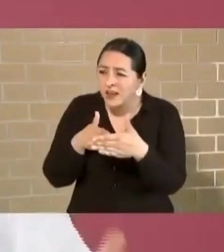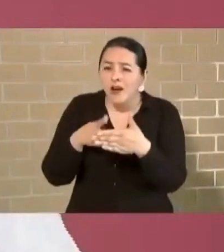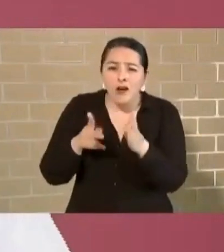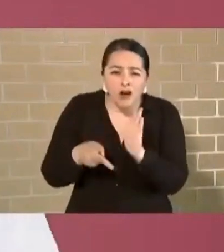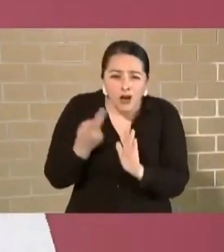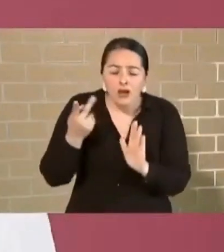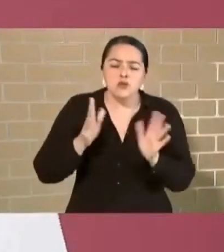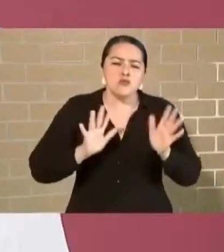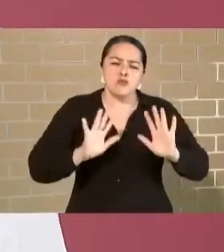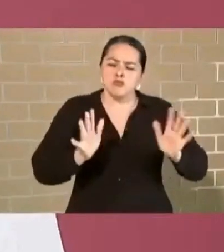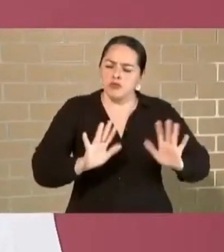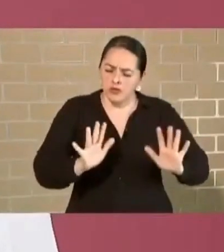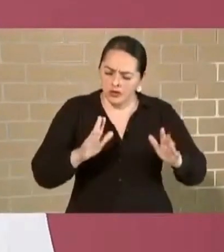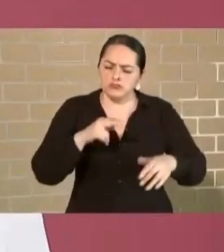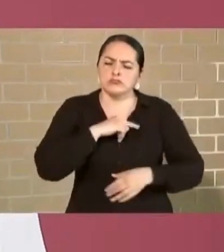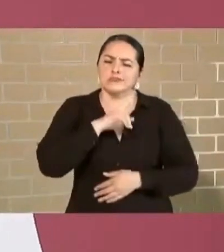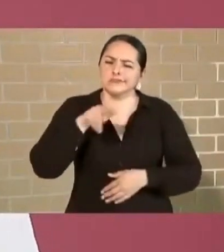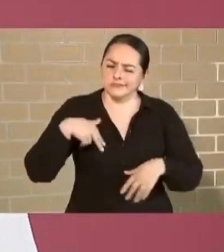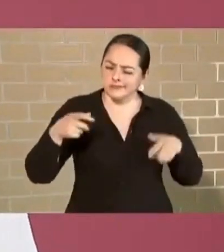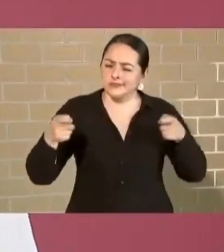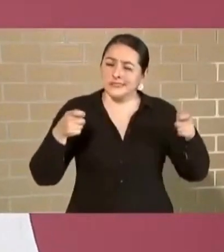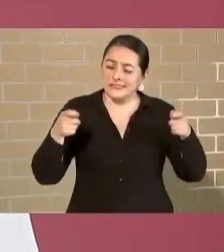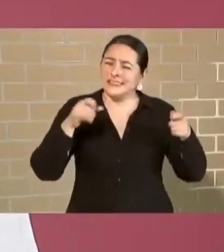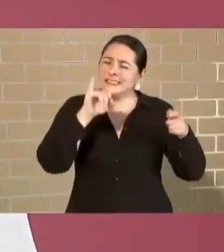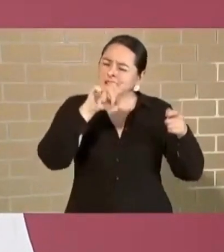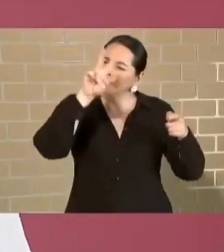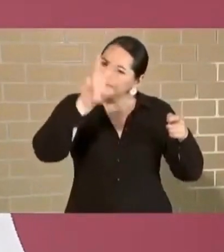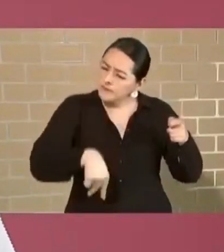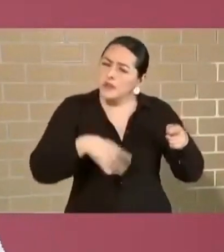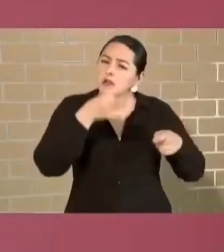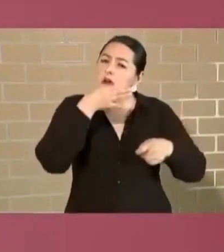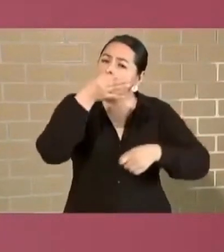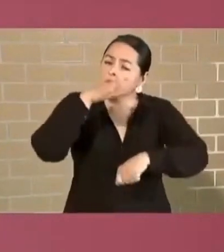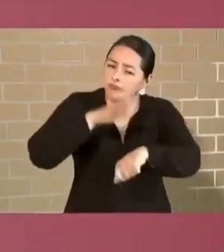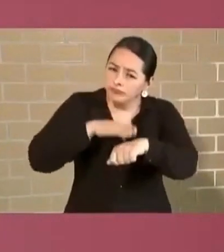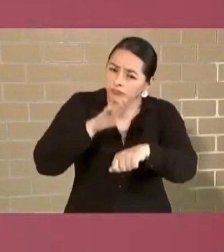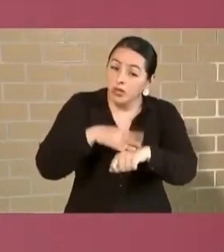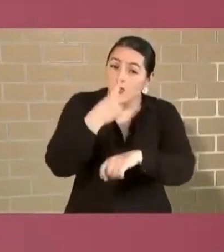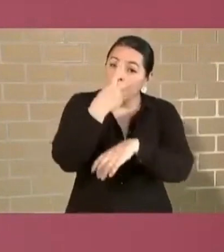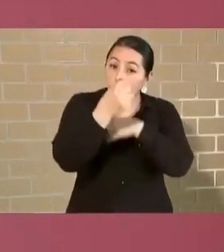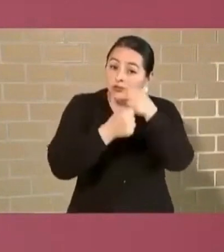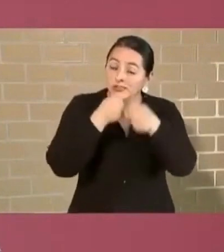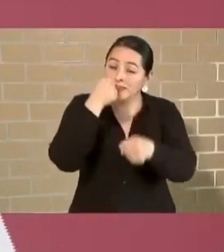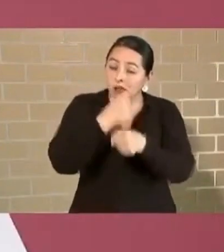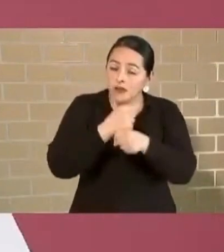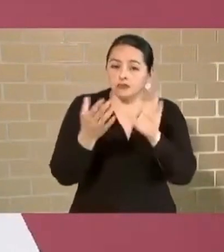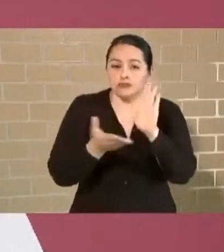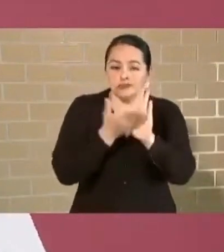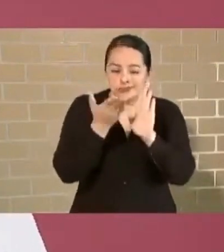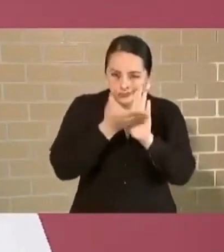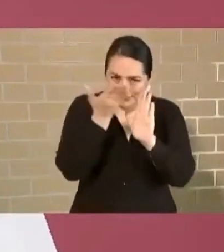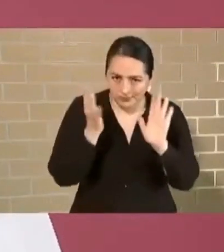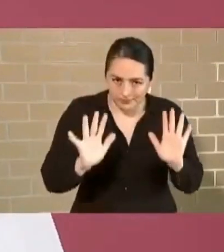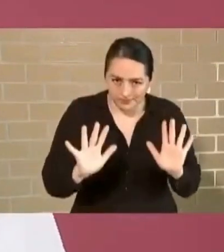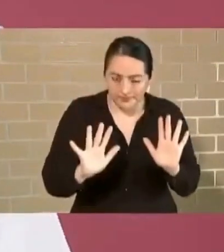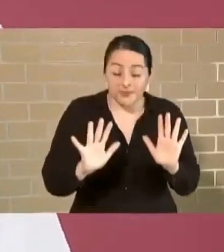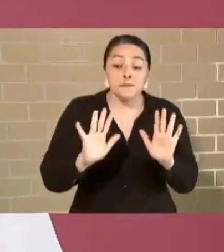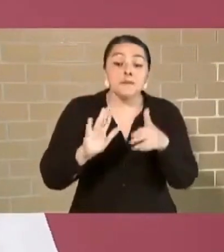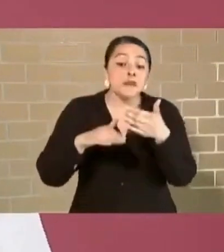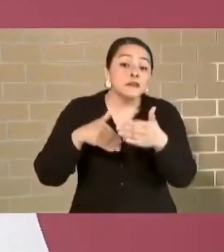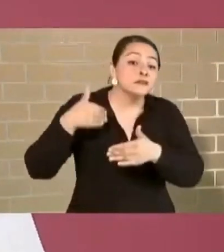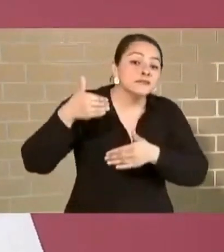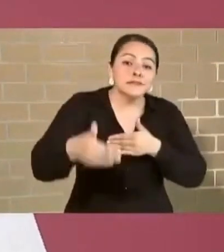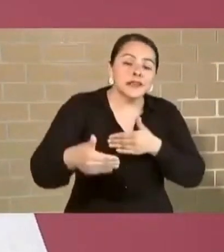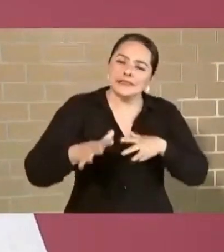a padecer un poco en estos dos años de construcción, pero después ya